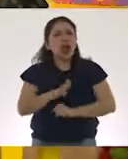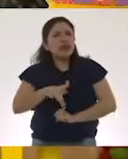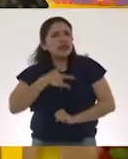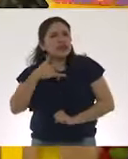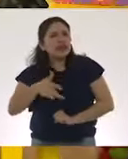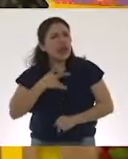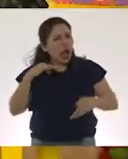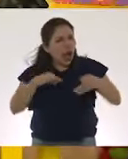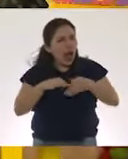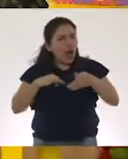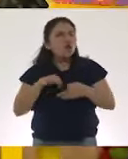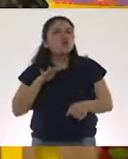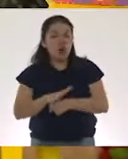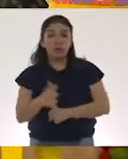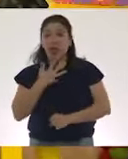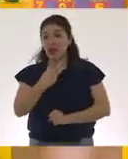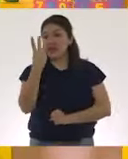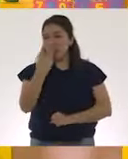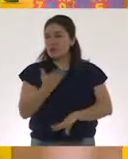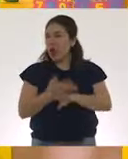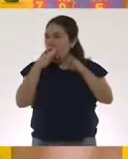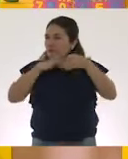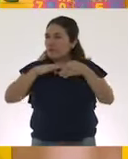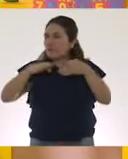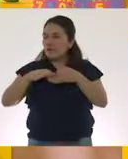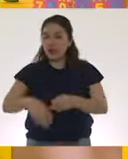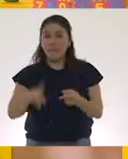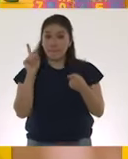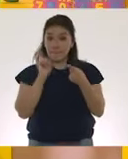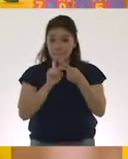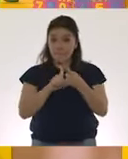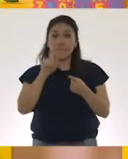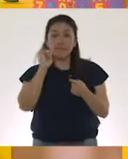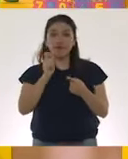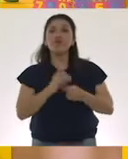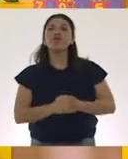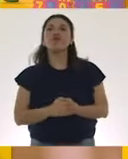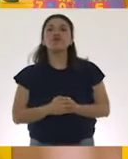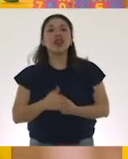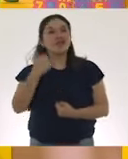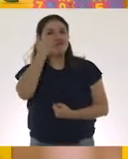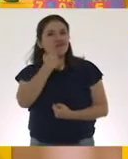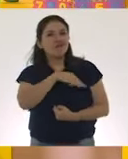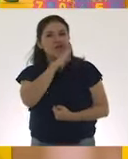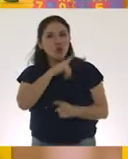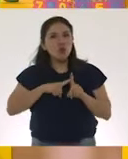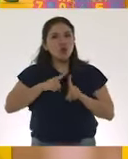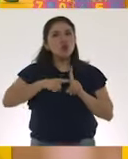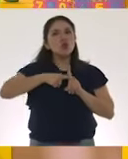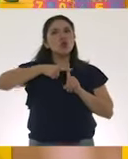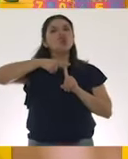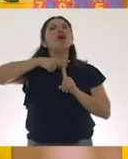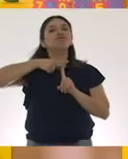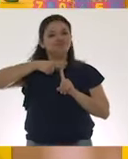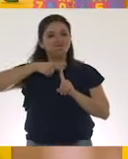síntomas más frecuentes? Hay tres muy frecuentes. El primero es fiebre. Debemos